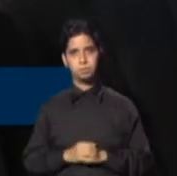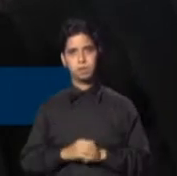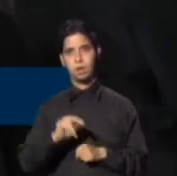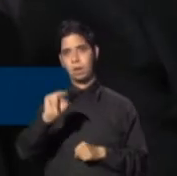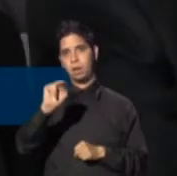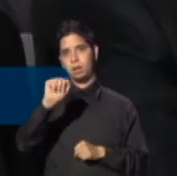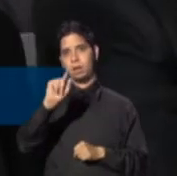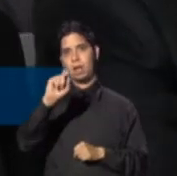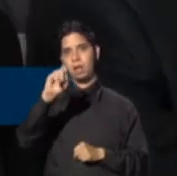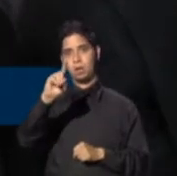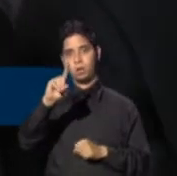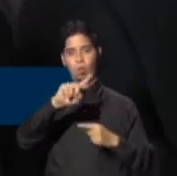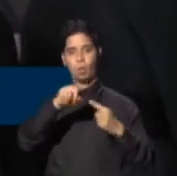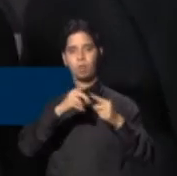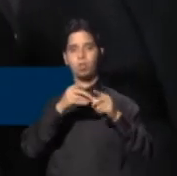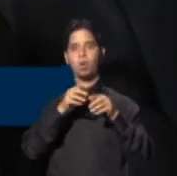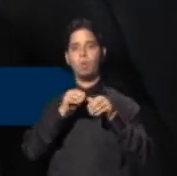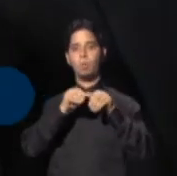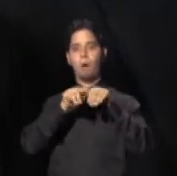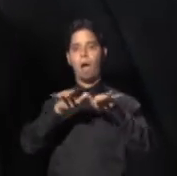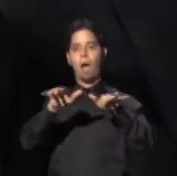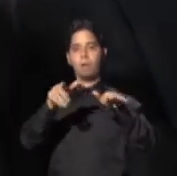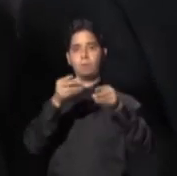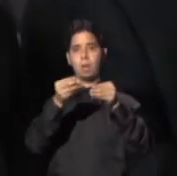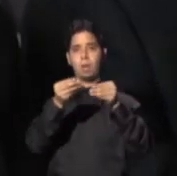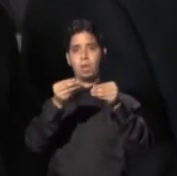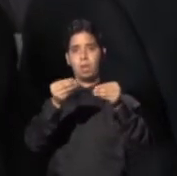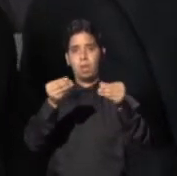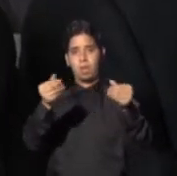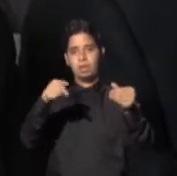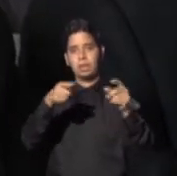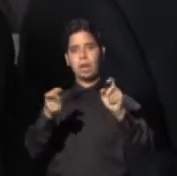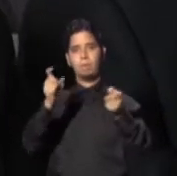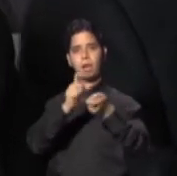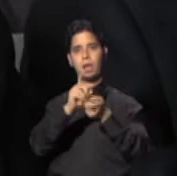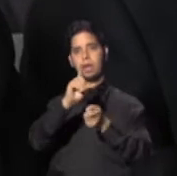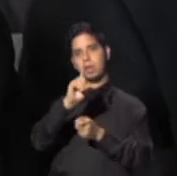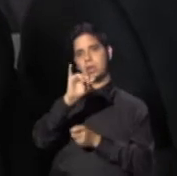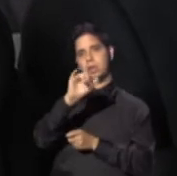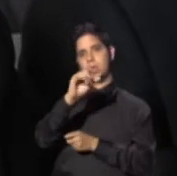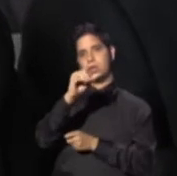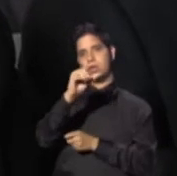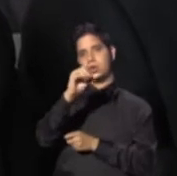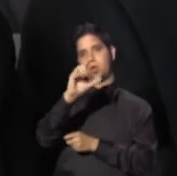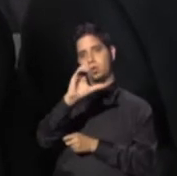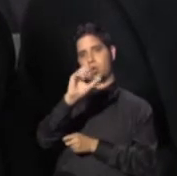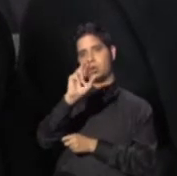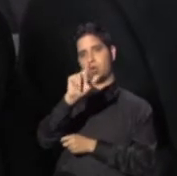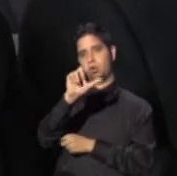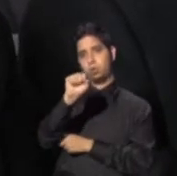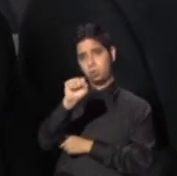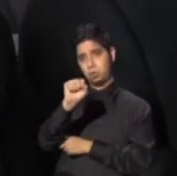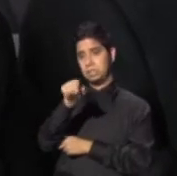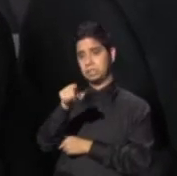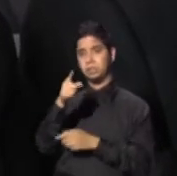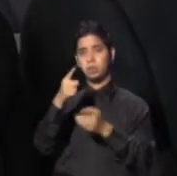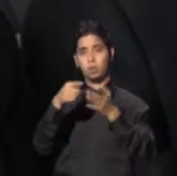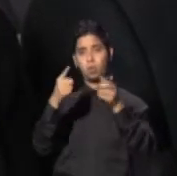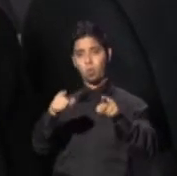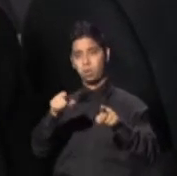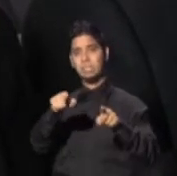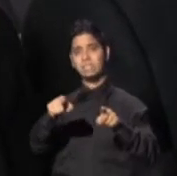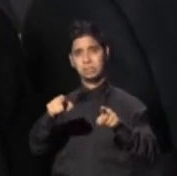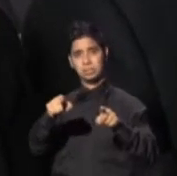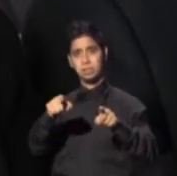unos compuestos que se conocen como diclorbos. Los diclorbos son compuestos reconocidos por la Agencia Internacional